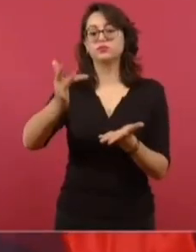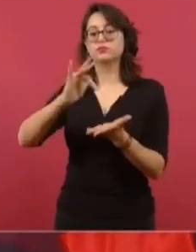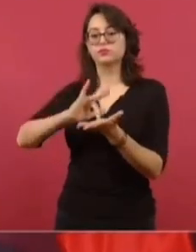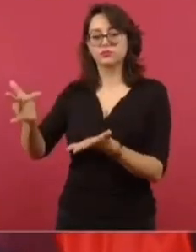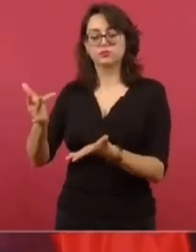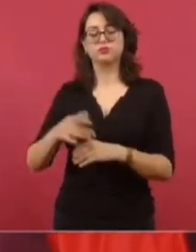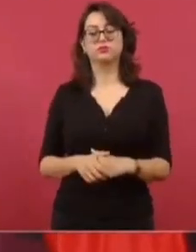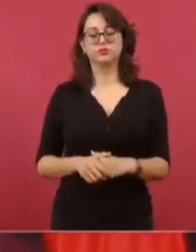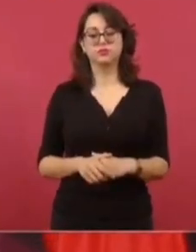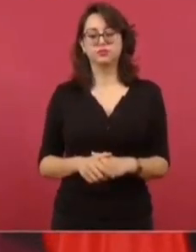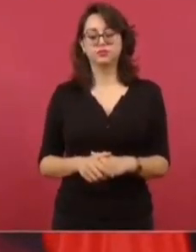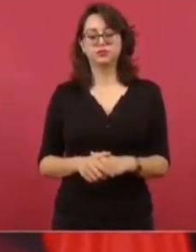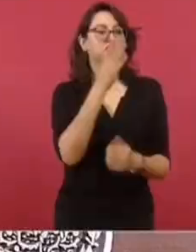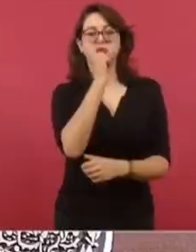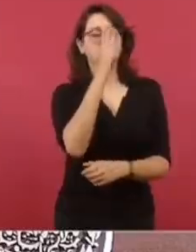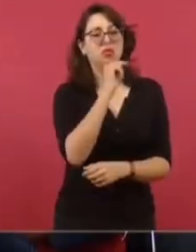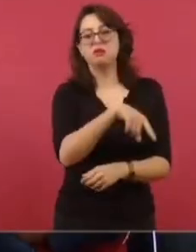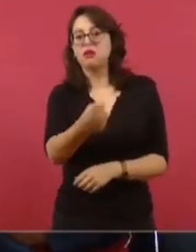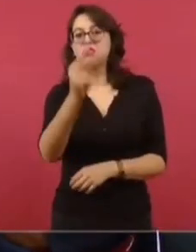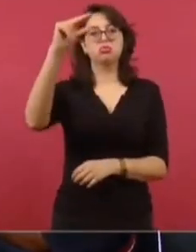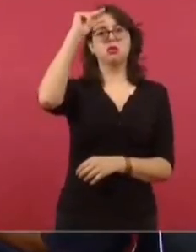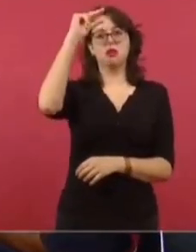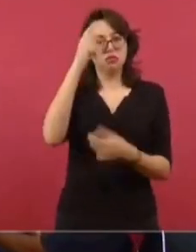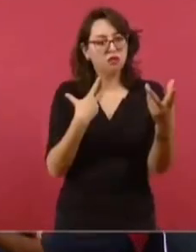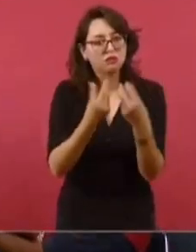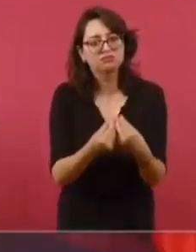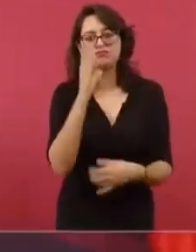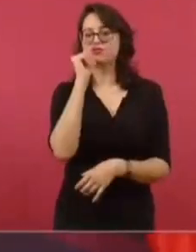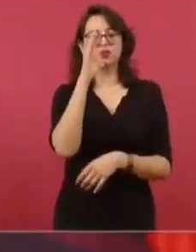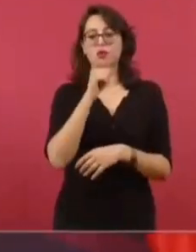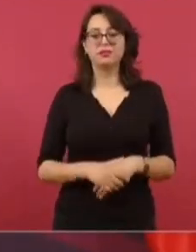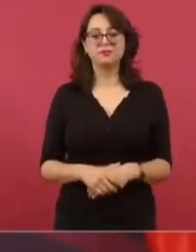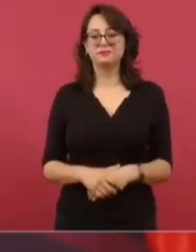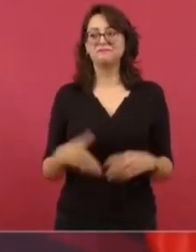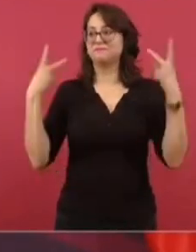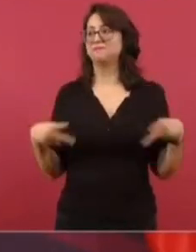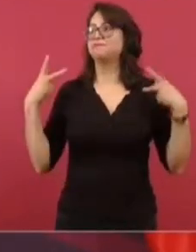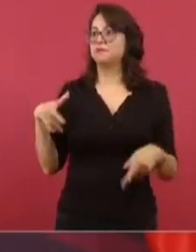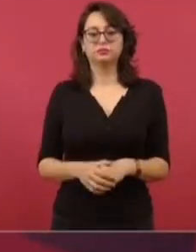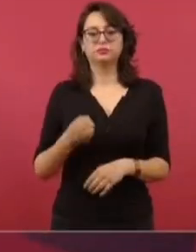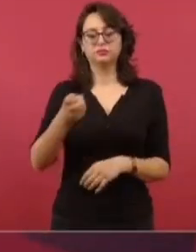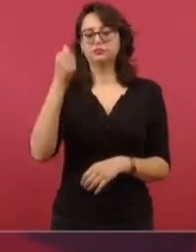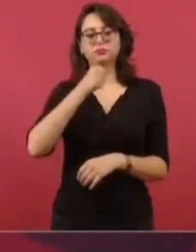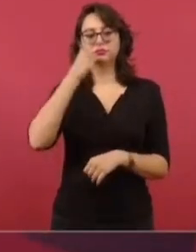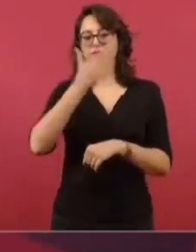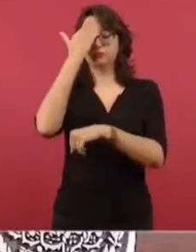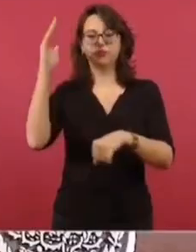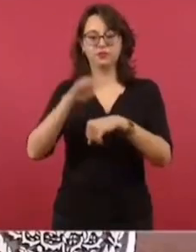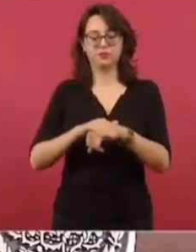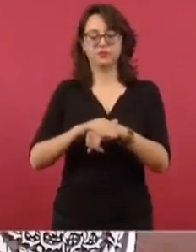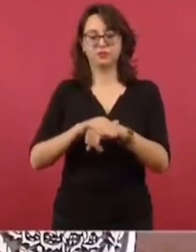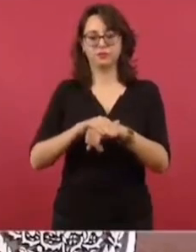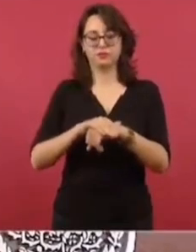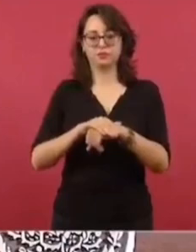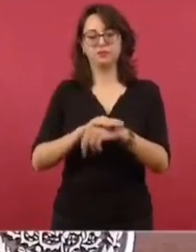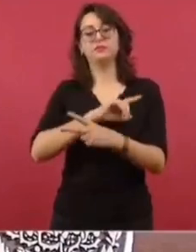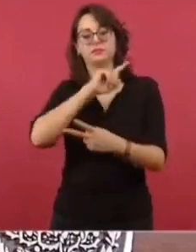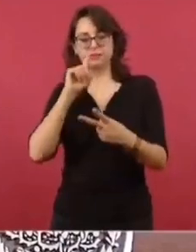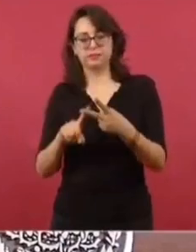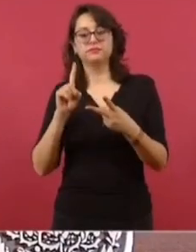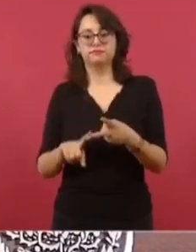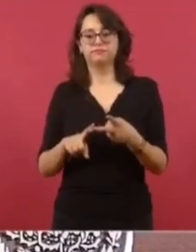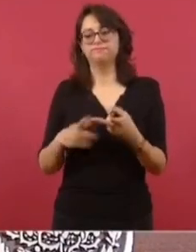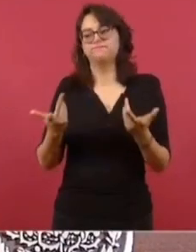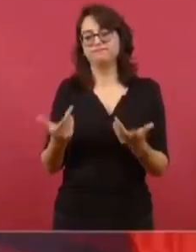Porque primero, el pueblo. Se transforma con el pueblo. El pueblo es el motor del cambio. Pero también se